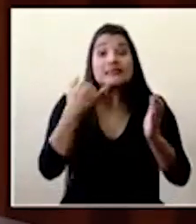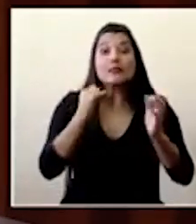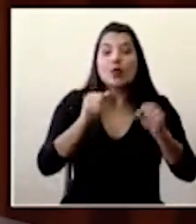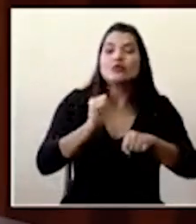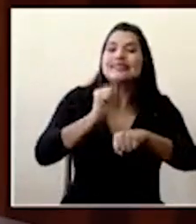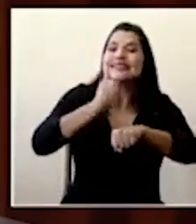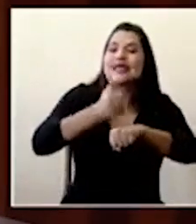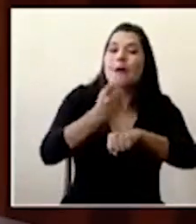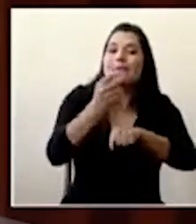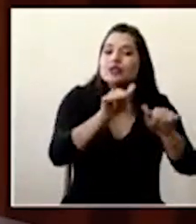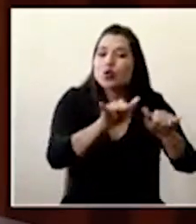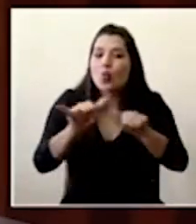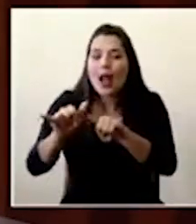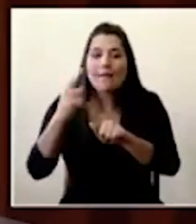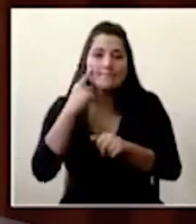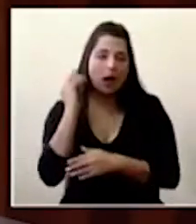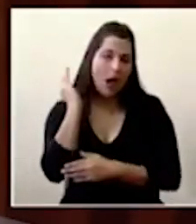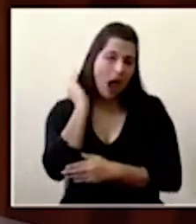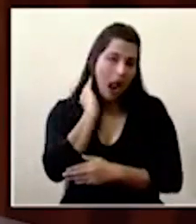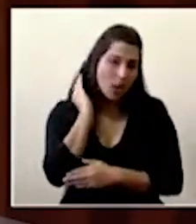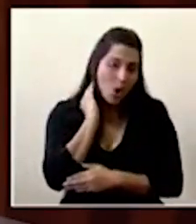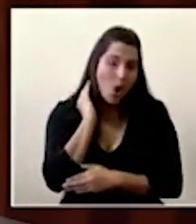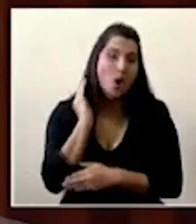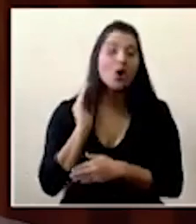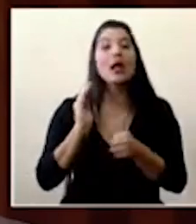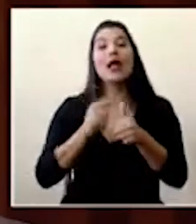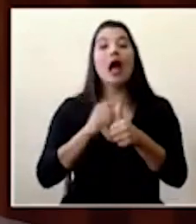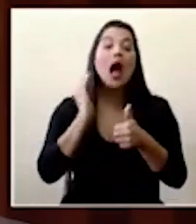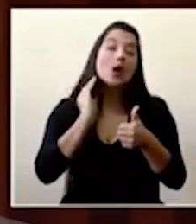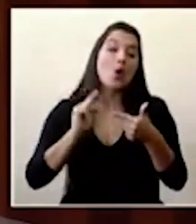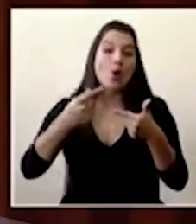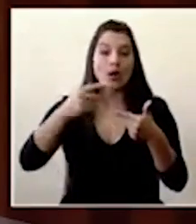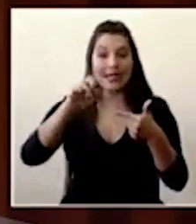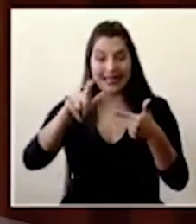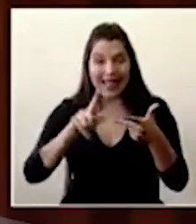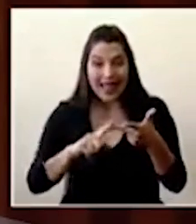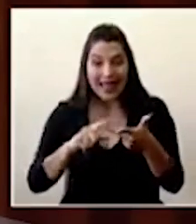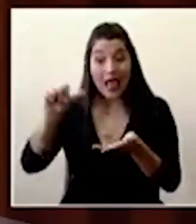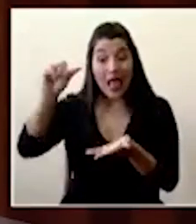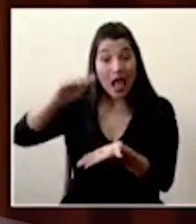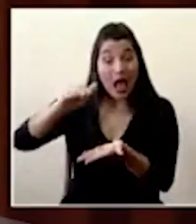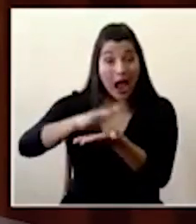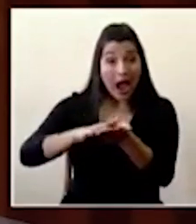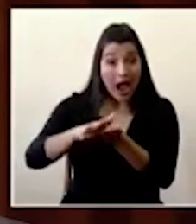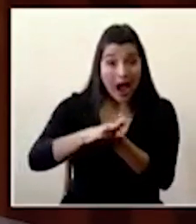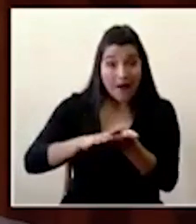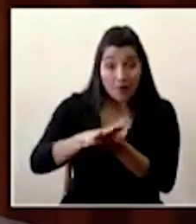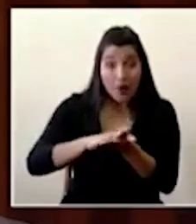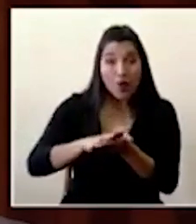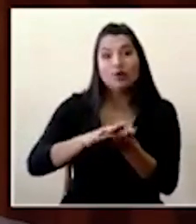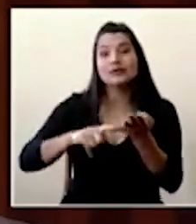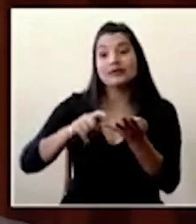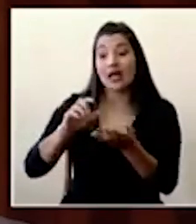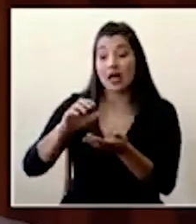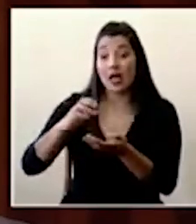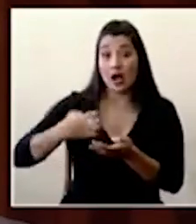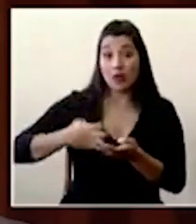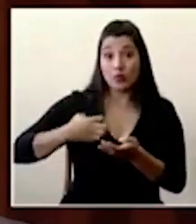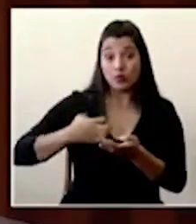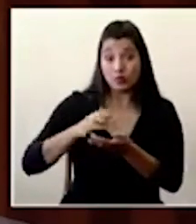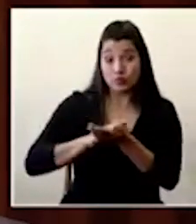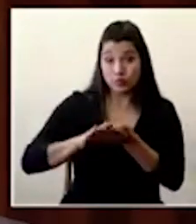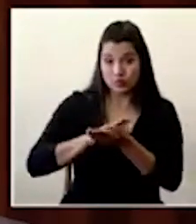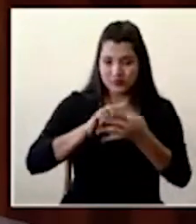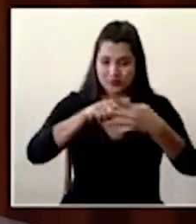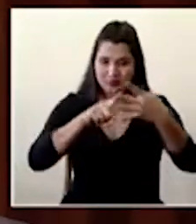gel como líquido, jabón líquido, jabón antibacterial líquido y en barra y toallitas desinfectantes. Una